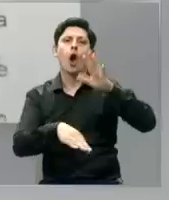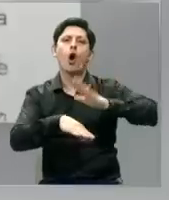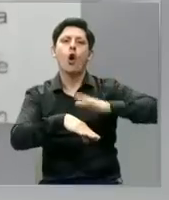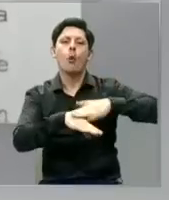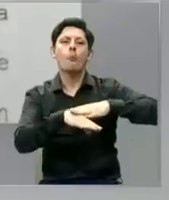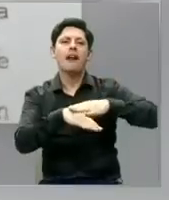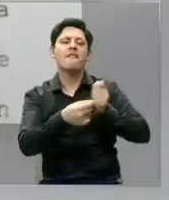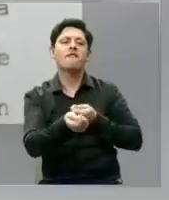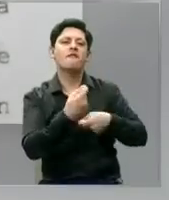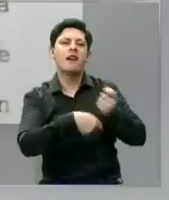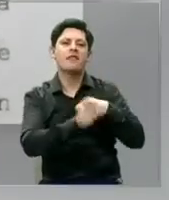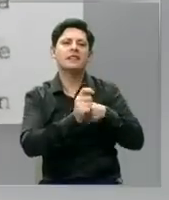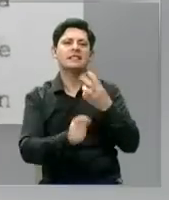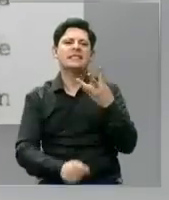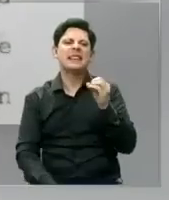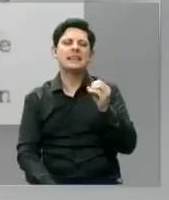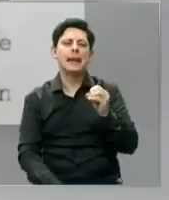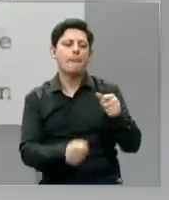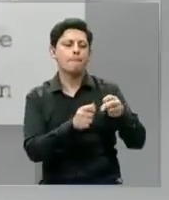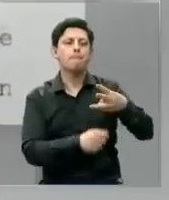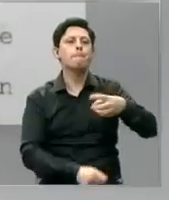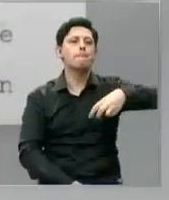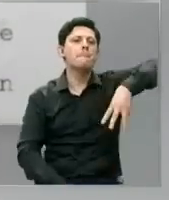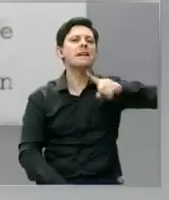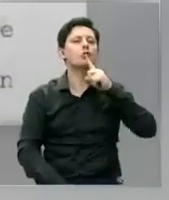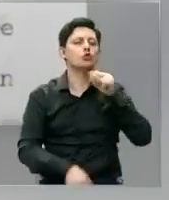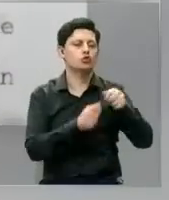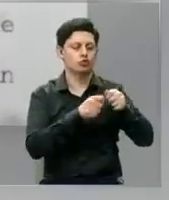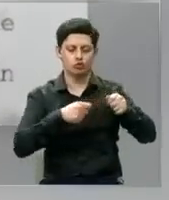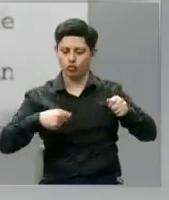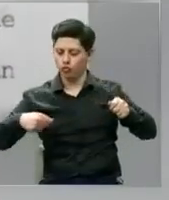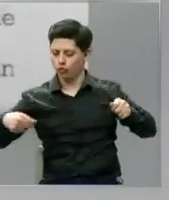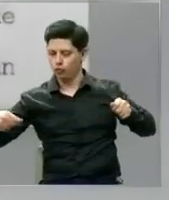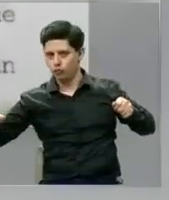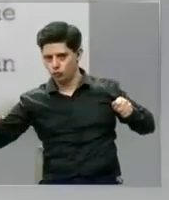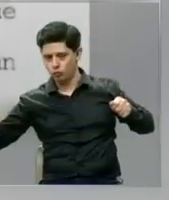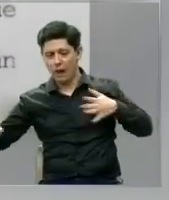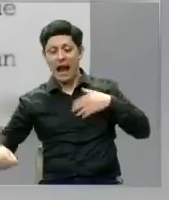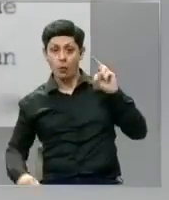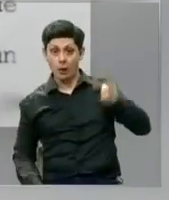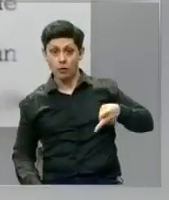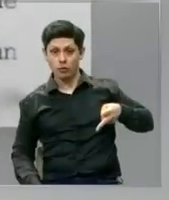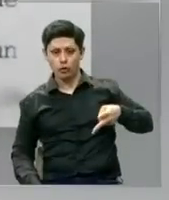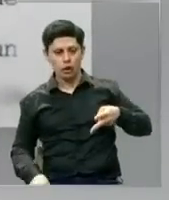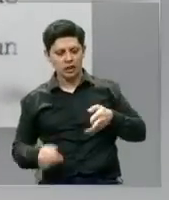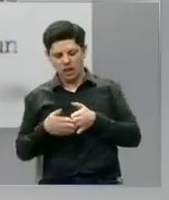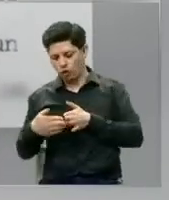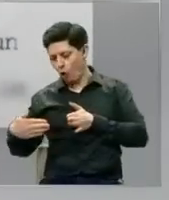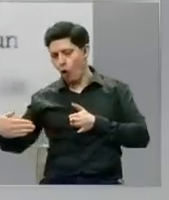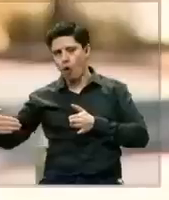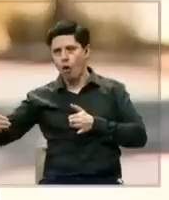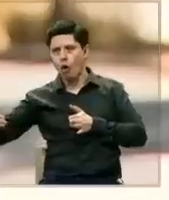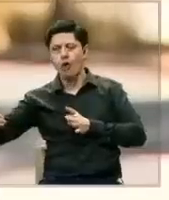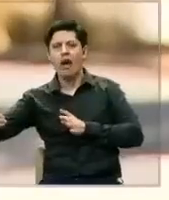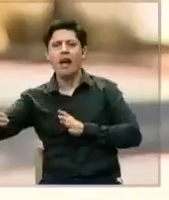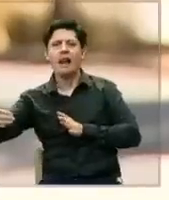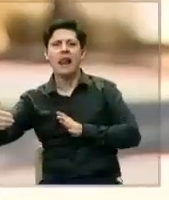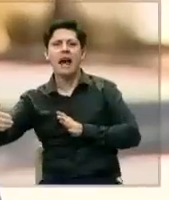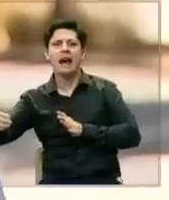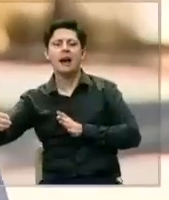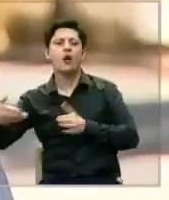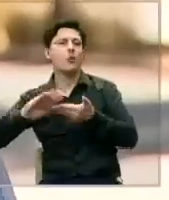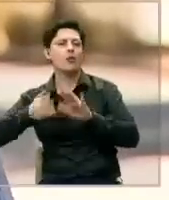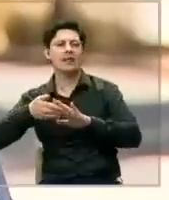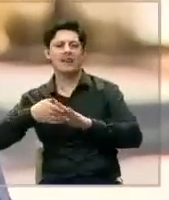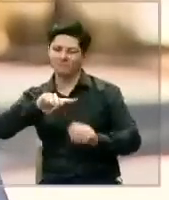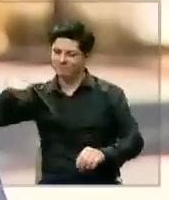que efectivamente 30 metros corresponderían al dueño del departamento, pero el resto sería de toda la comunidad. La ley de copropiedad,